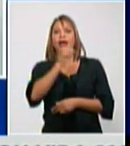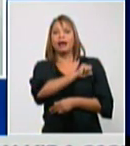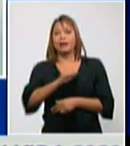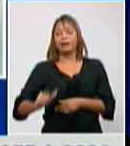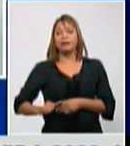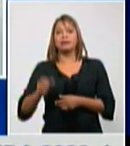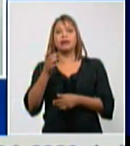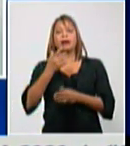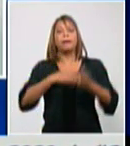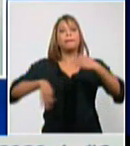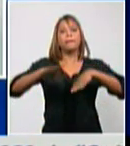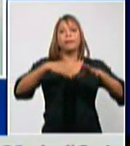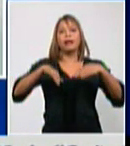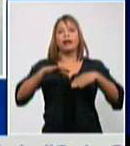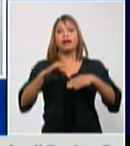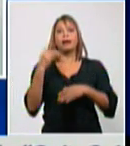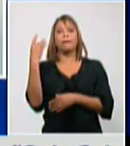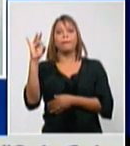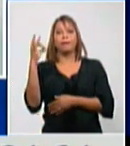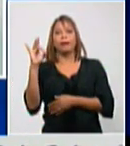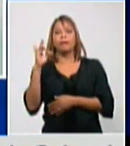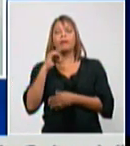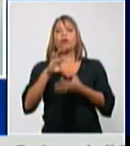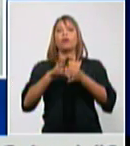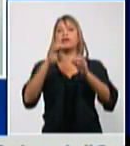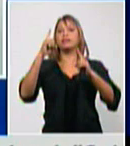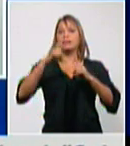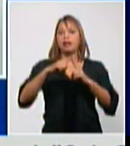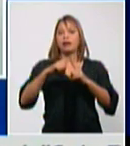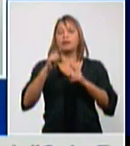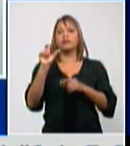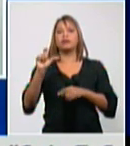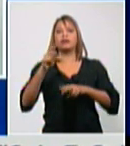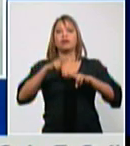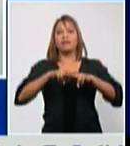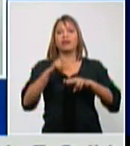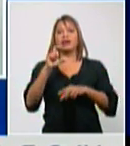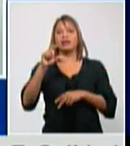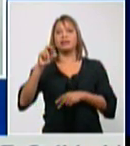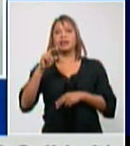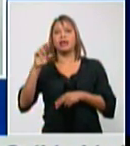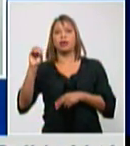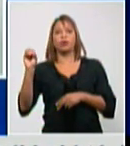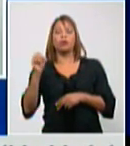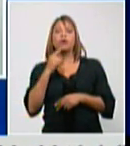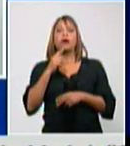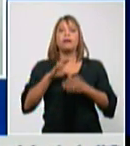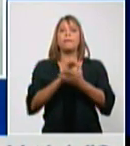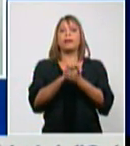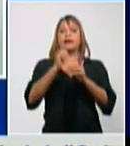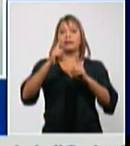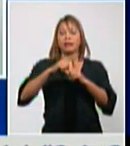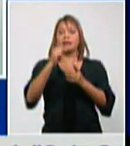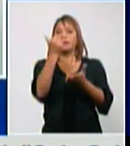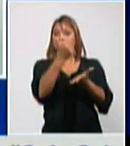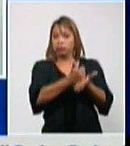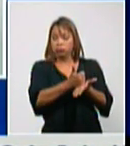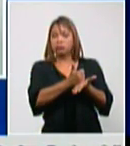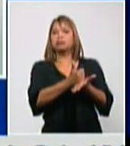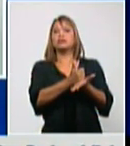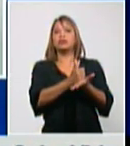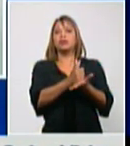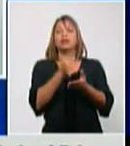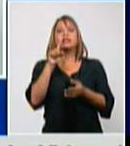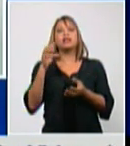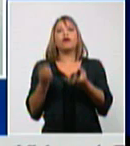Palma Soriano Guantánamo Centro Habana Cerro Matanza Municipio Cabecera Cienfuegos